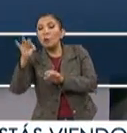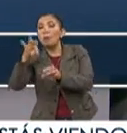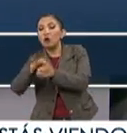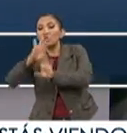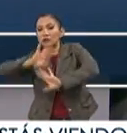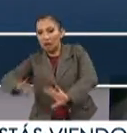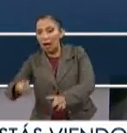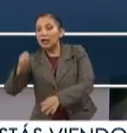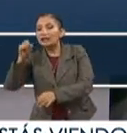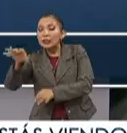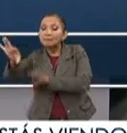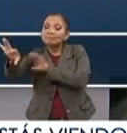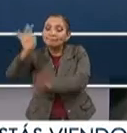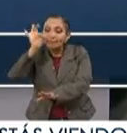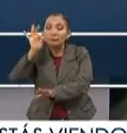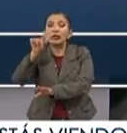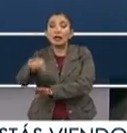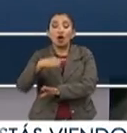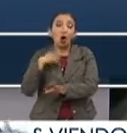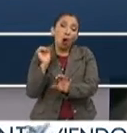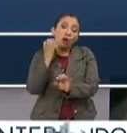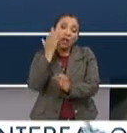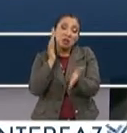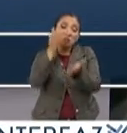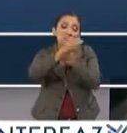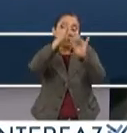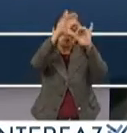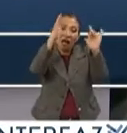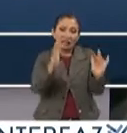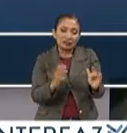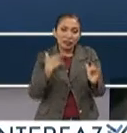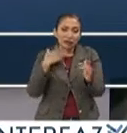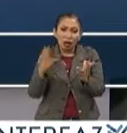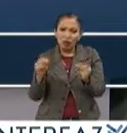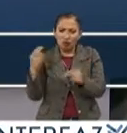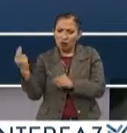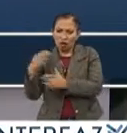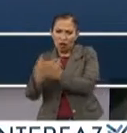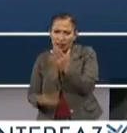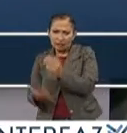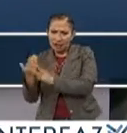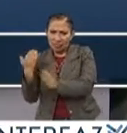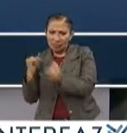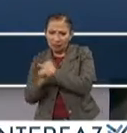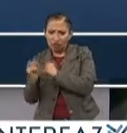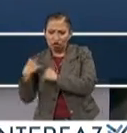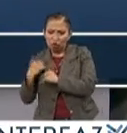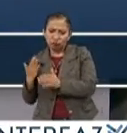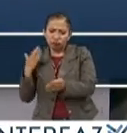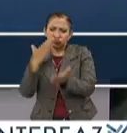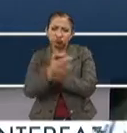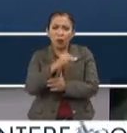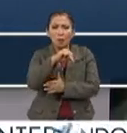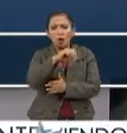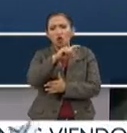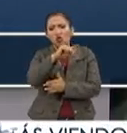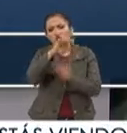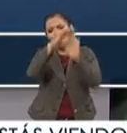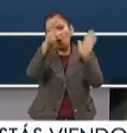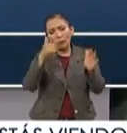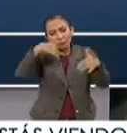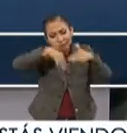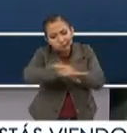Exactamente. Y si lo queremos hacer a las casillas, basta con que vayamos sin registrarnos a nuestras, bueno, a los módulos donde se